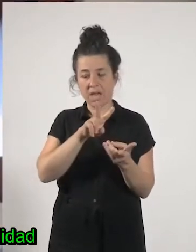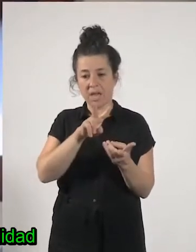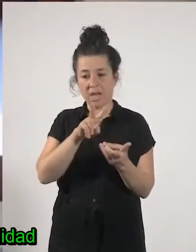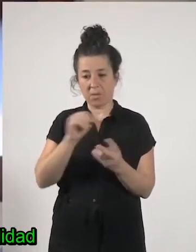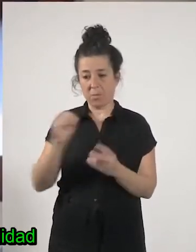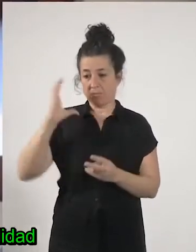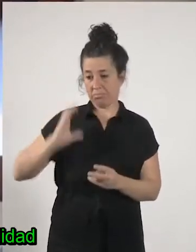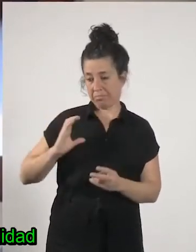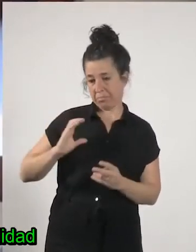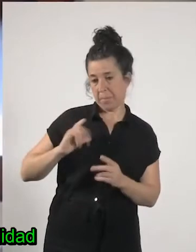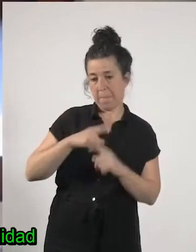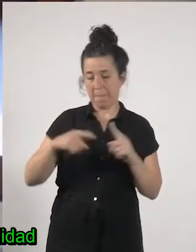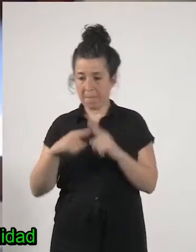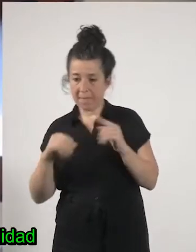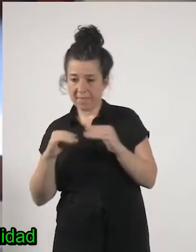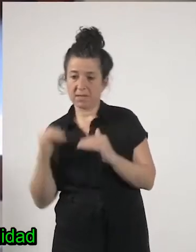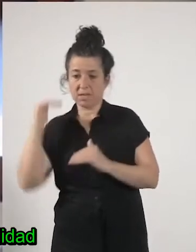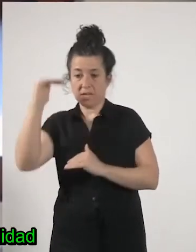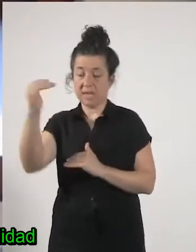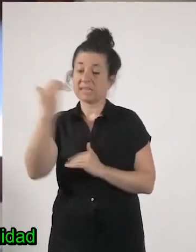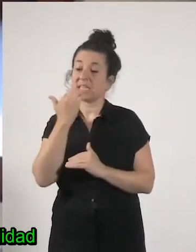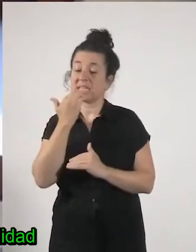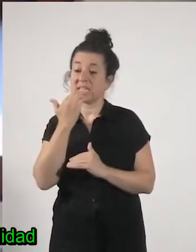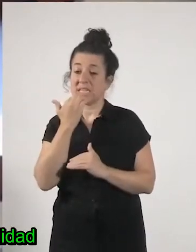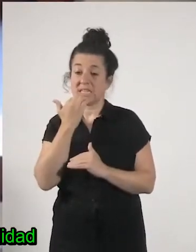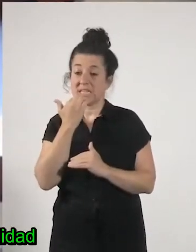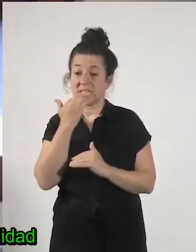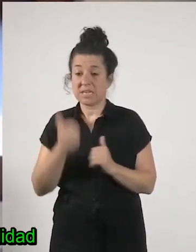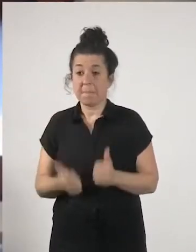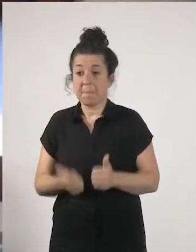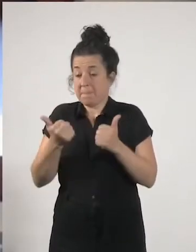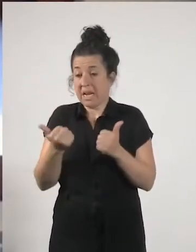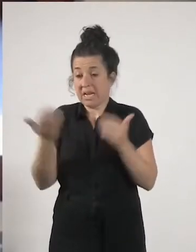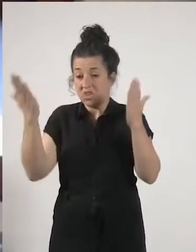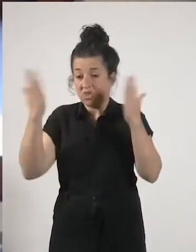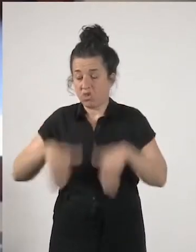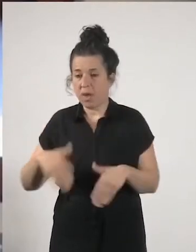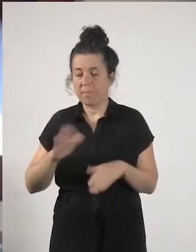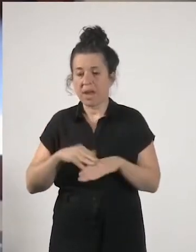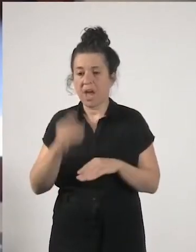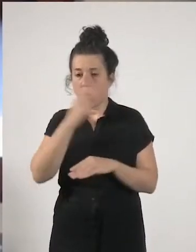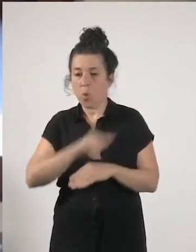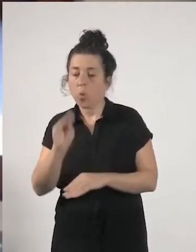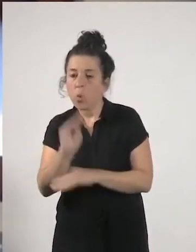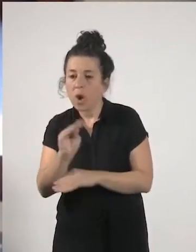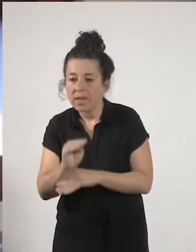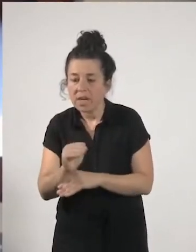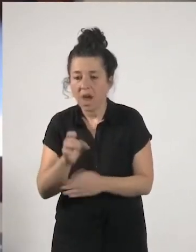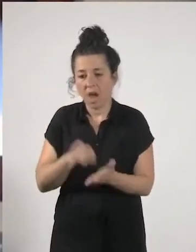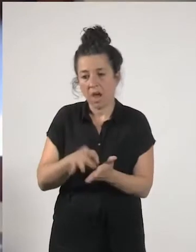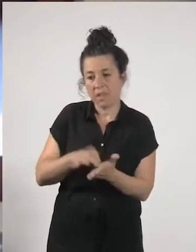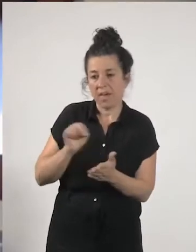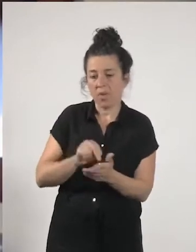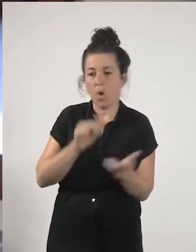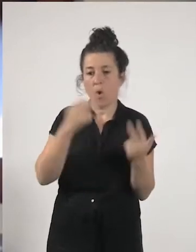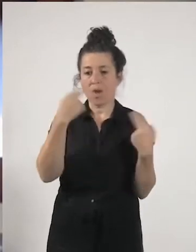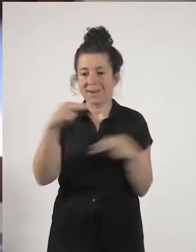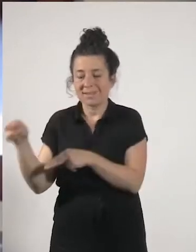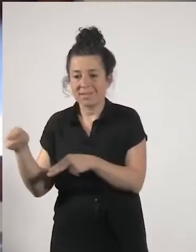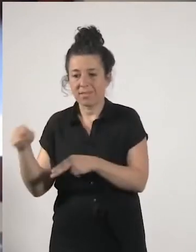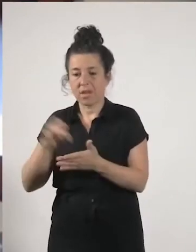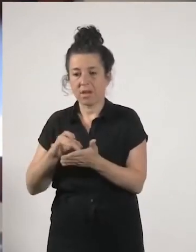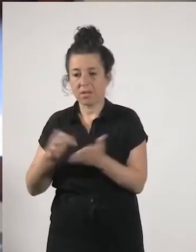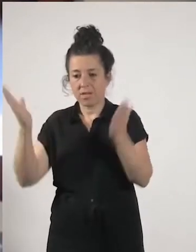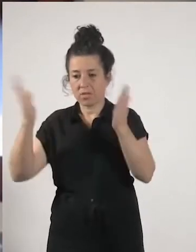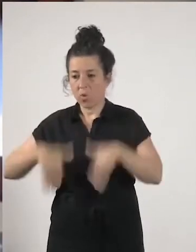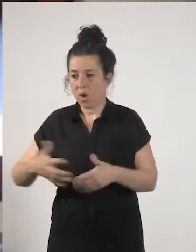el resto para ponerlo en una guardería de calidad o en una atención en una residencia de calidad no te beneficias de